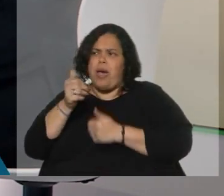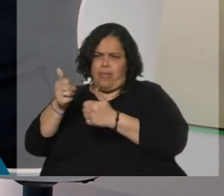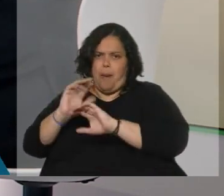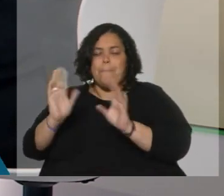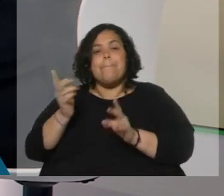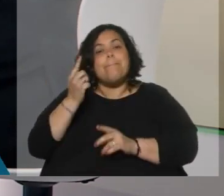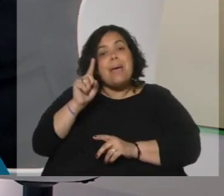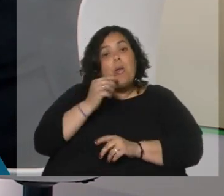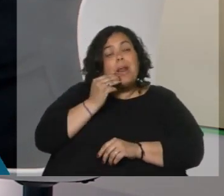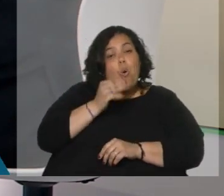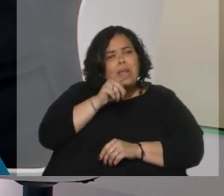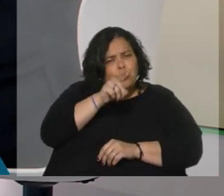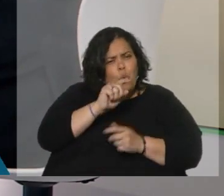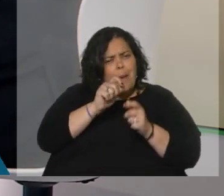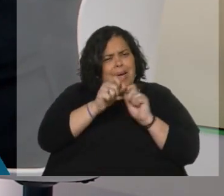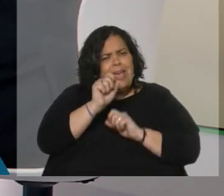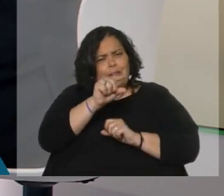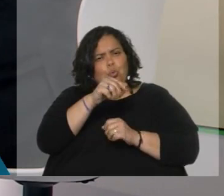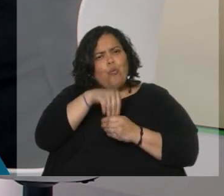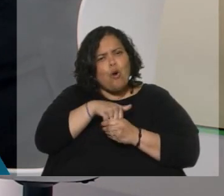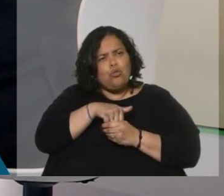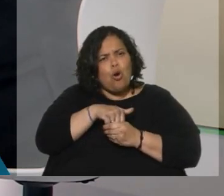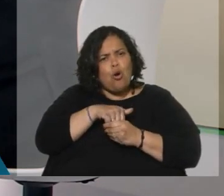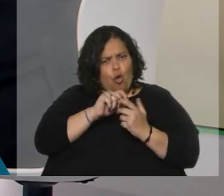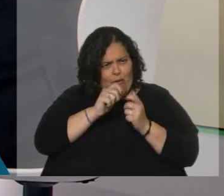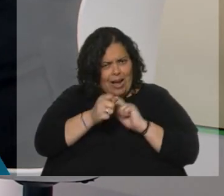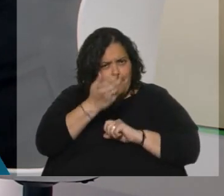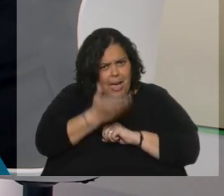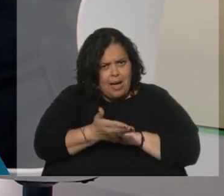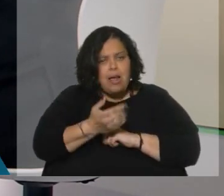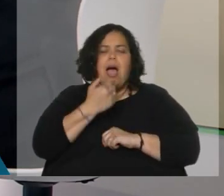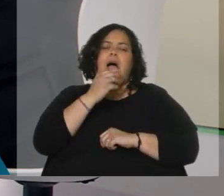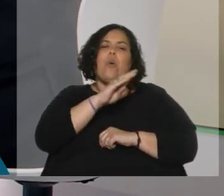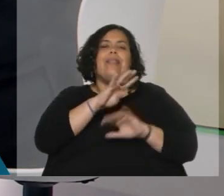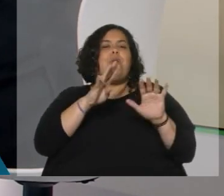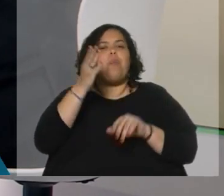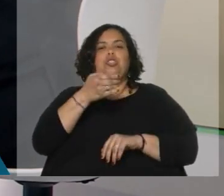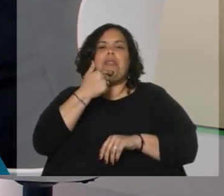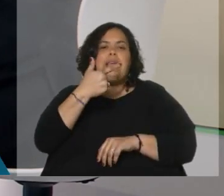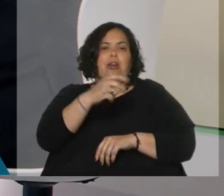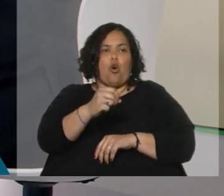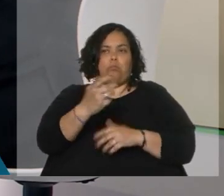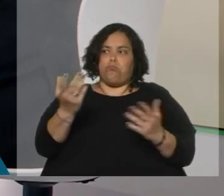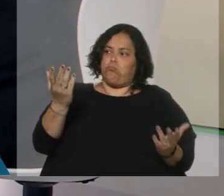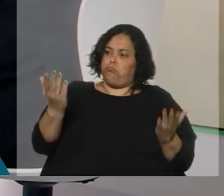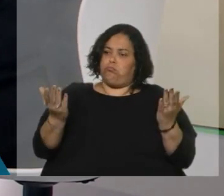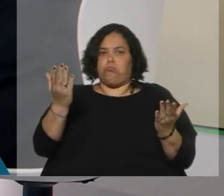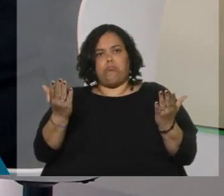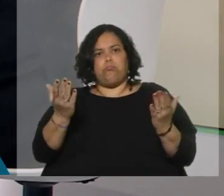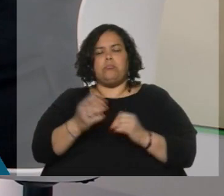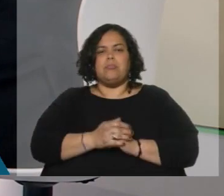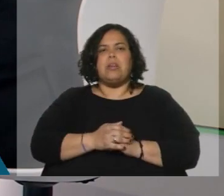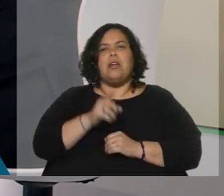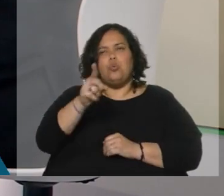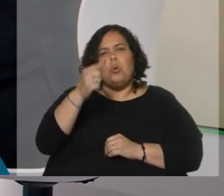Pero cuando le preguntaban si ellos cambiarían su voto, 49% decía que no. Entonces, se daba una situación extraña.